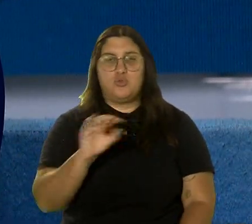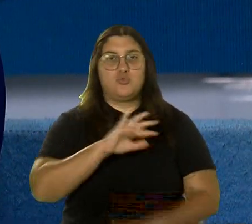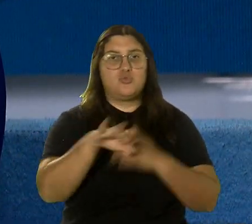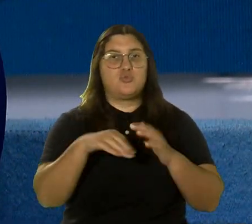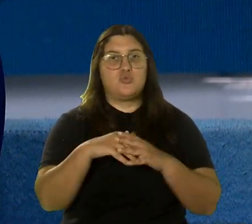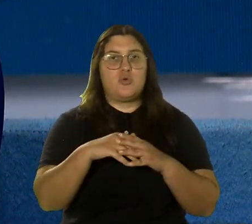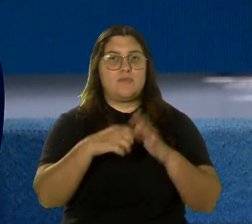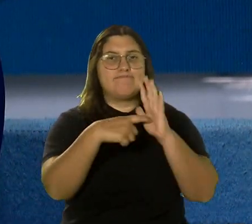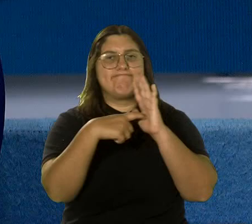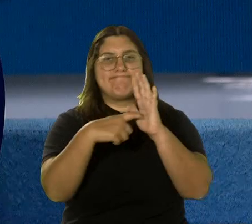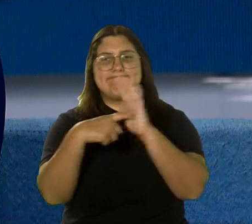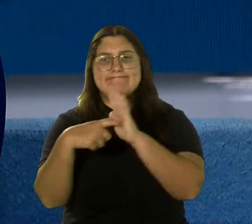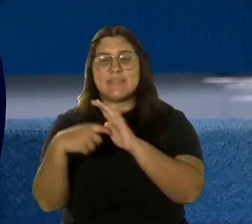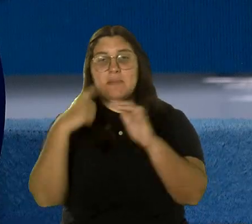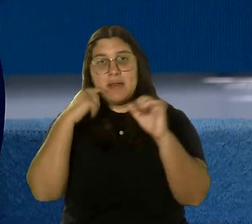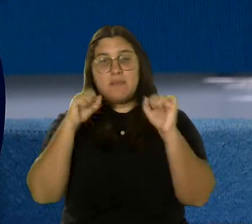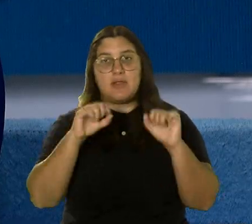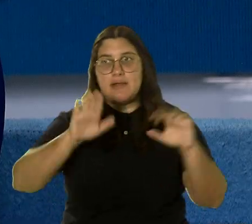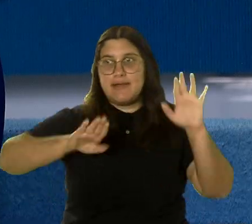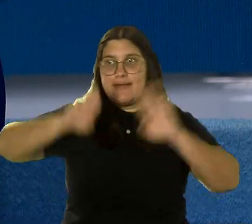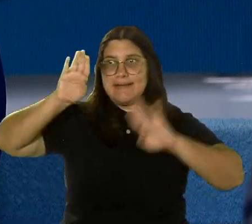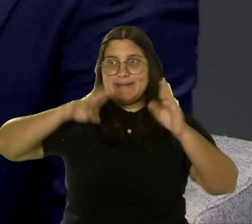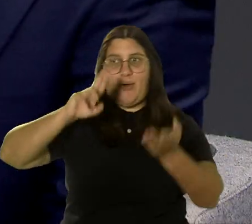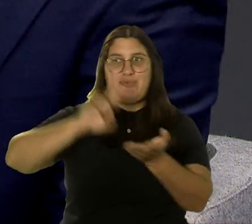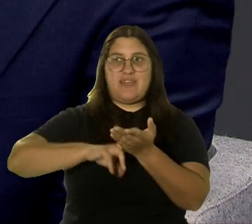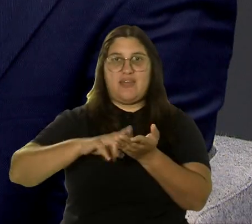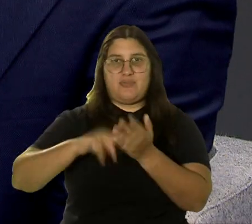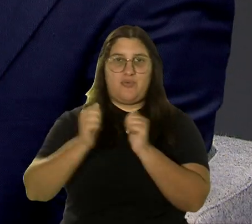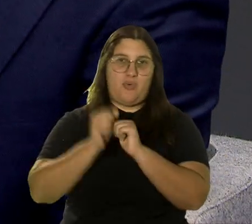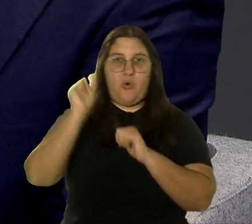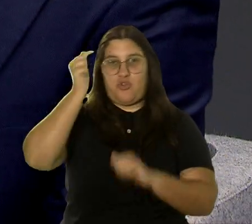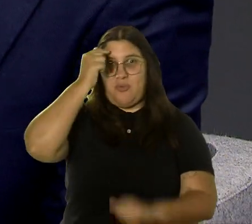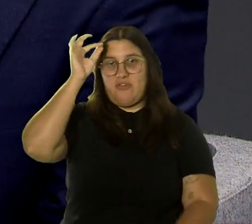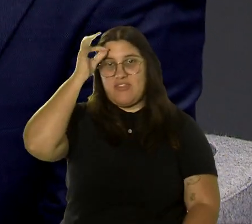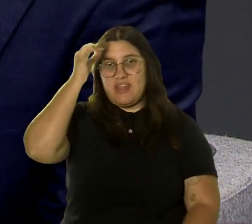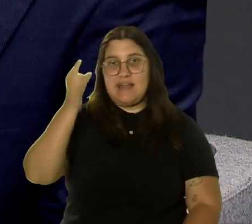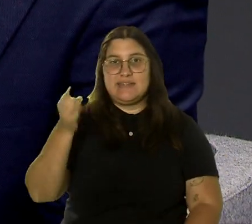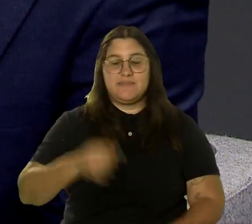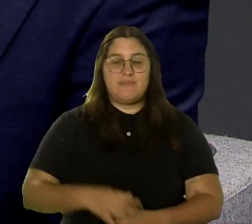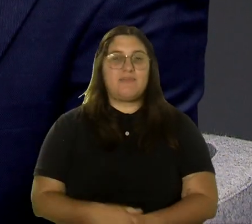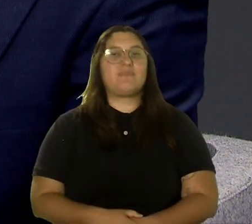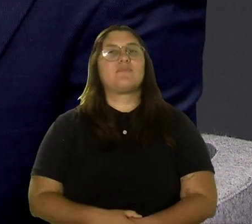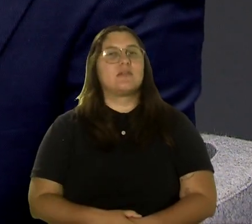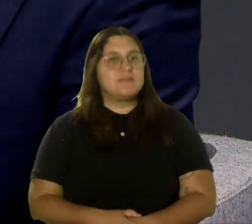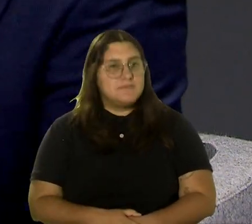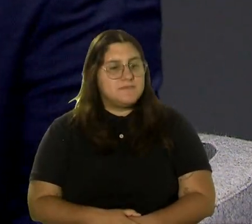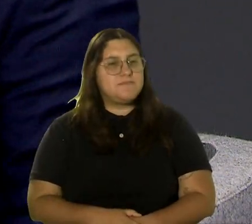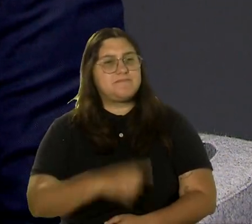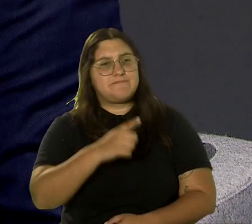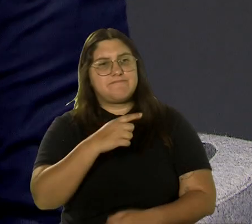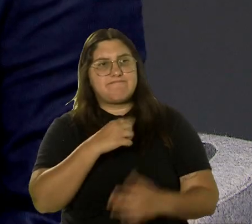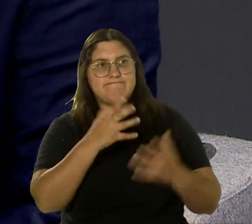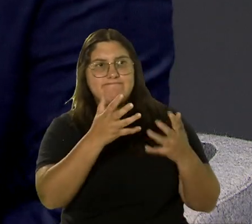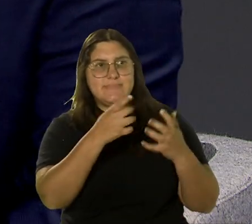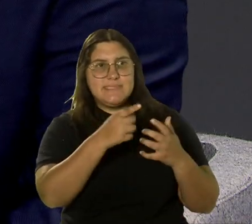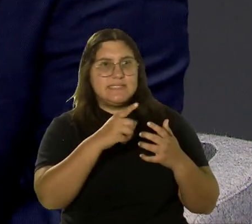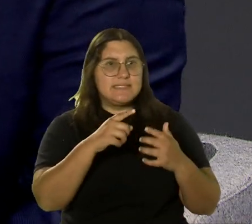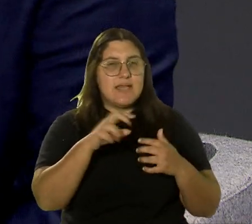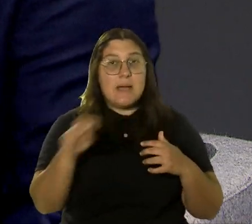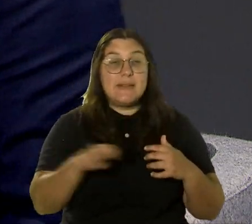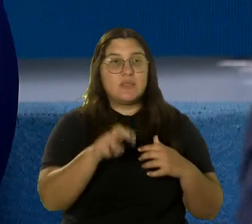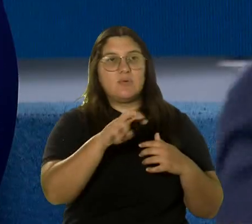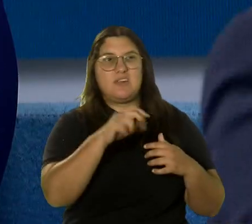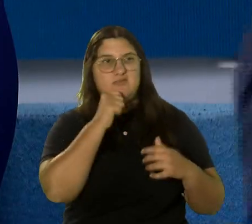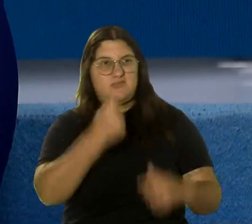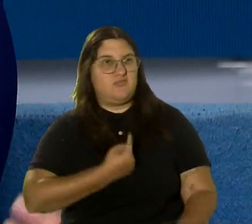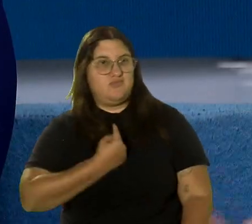mano a poder entonces obtener esa subasta y ese contrato. O sea, el que se tire o quiera buscar esa aventura no va a estar solo. ¿Ustedes lo